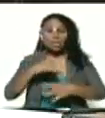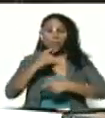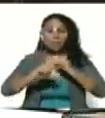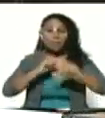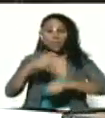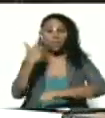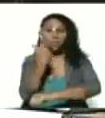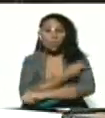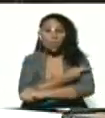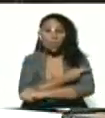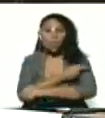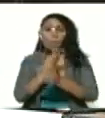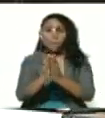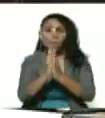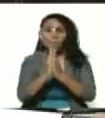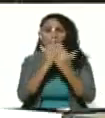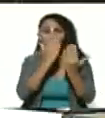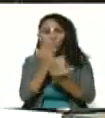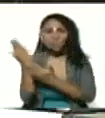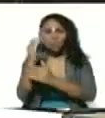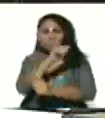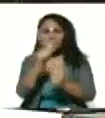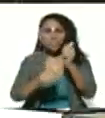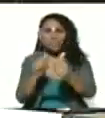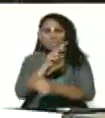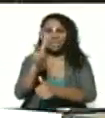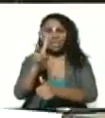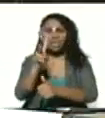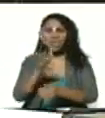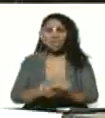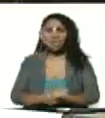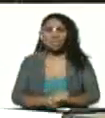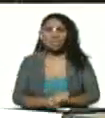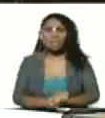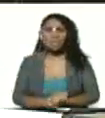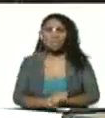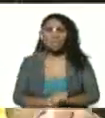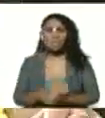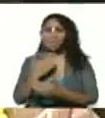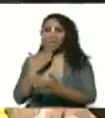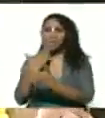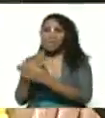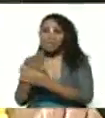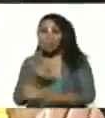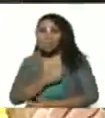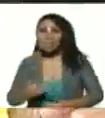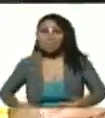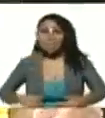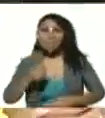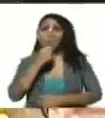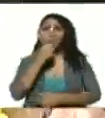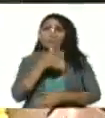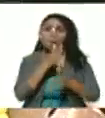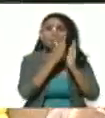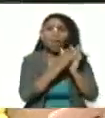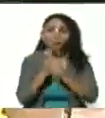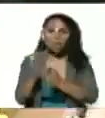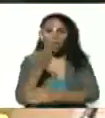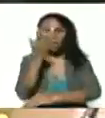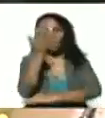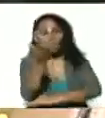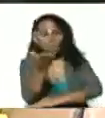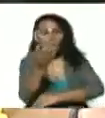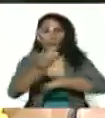vacunación por favor vicepresidenta ejecutiva gracias presidente bueno en orden con lo que usted está